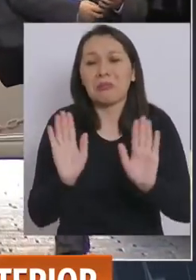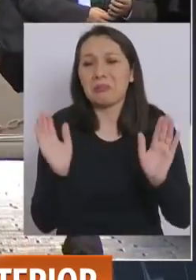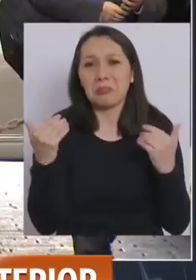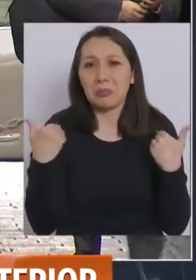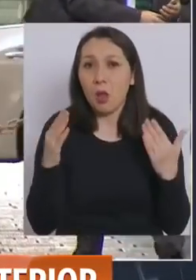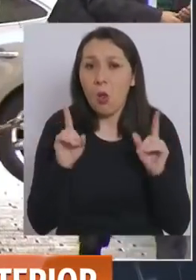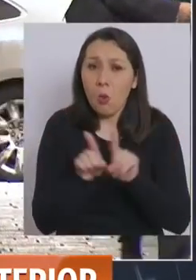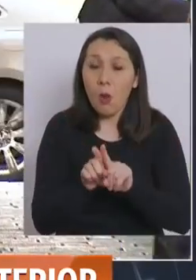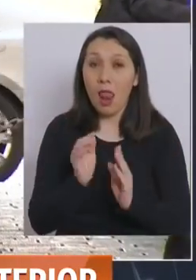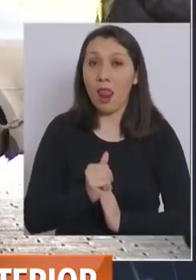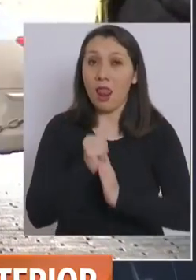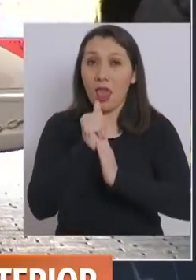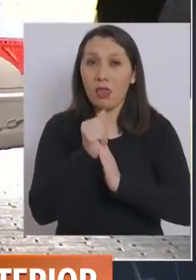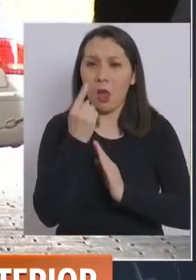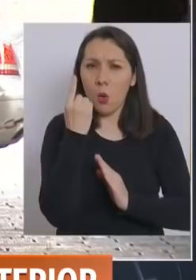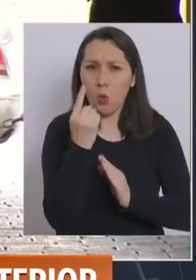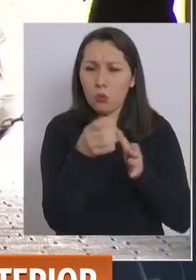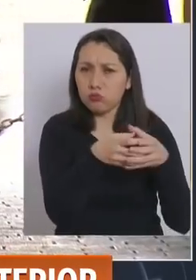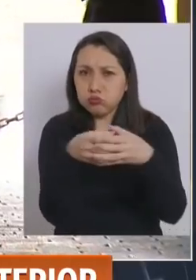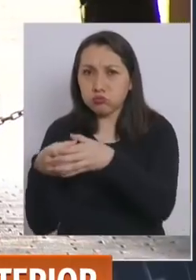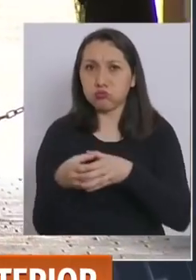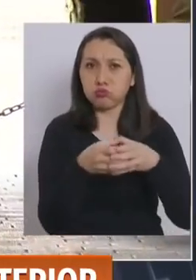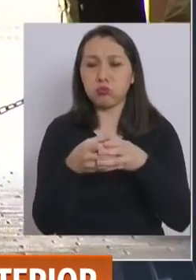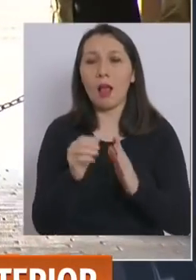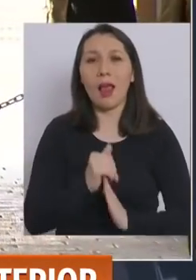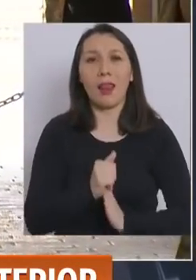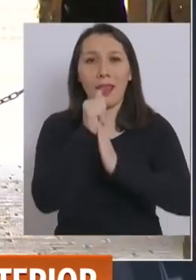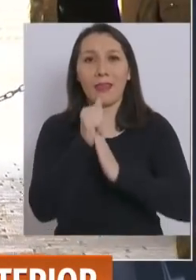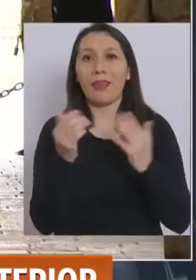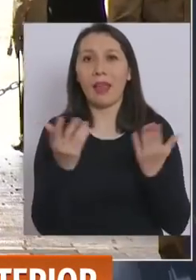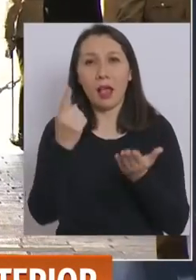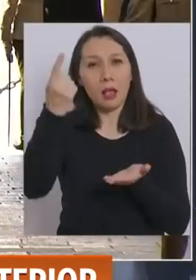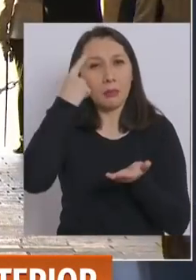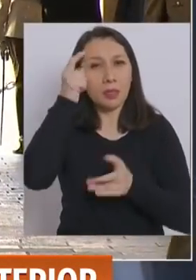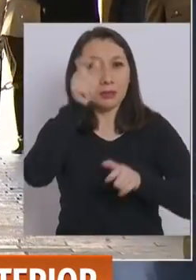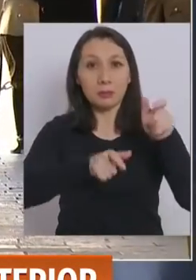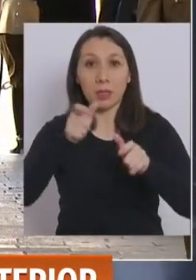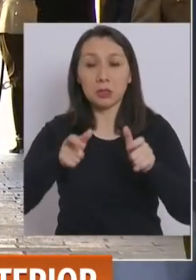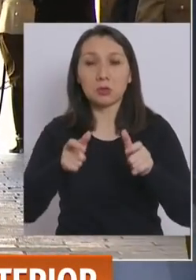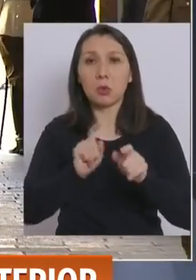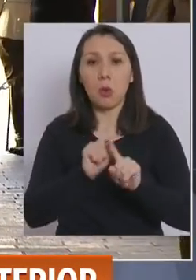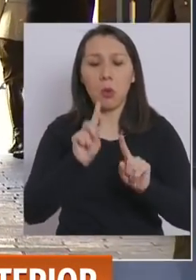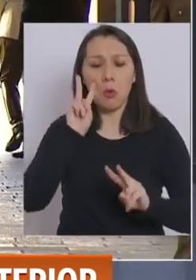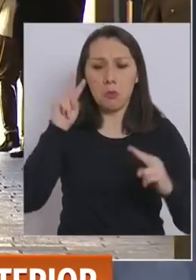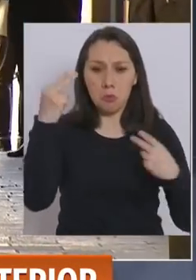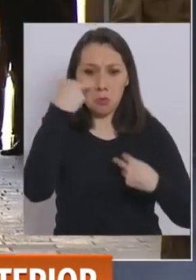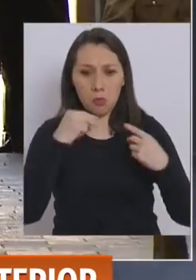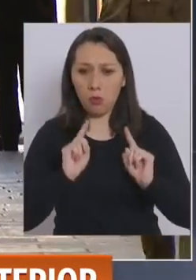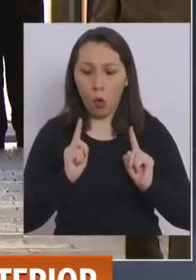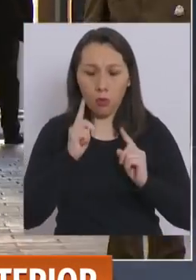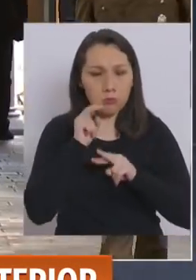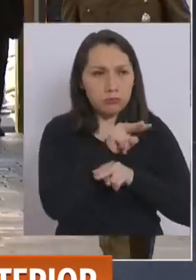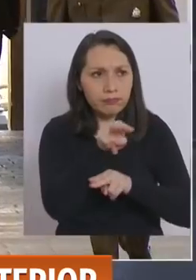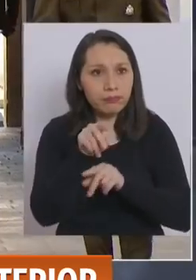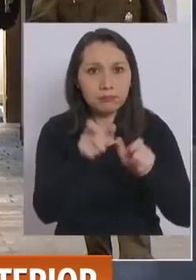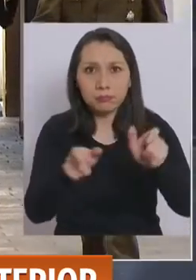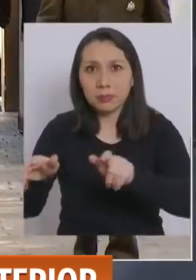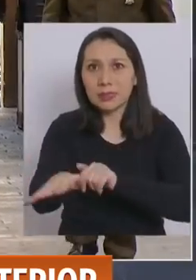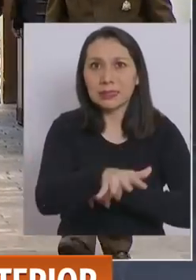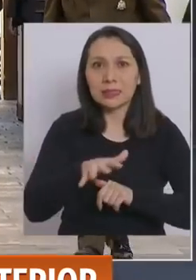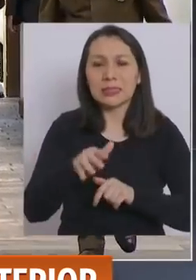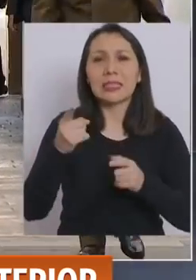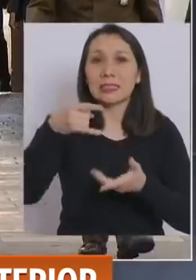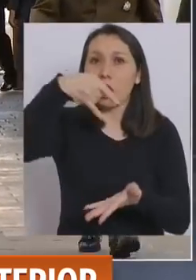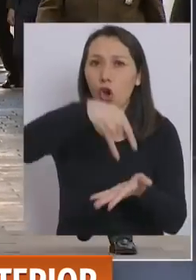estilo de liderazgo unitario, de liderazgo en que piensan las personas y no en sí mismo, sea lo que veamos en el Congreso Nacional,